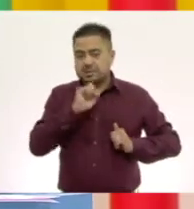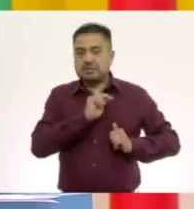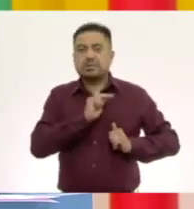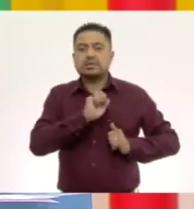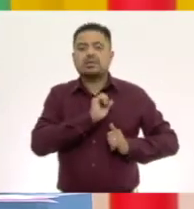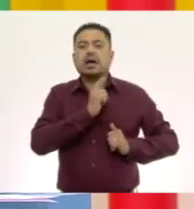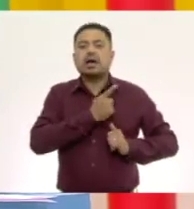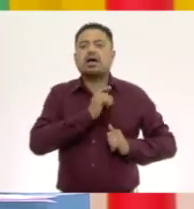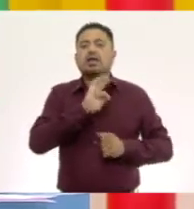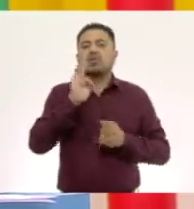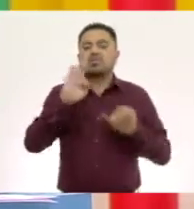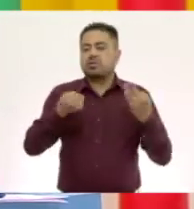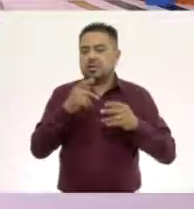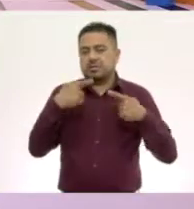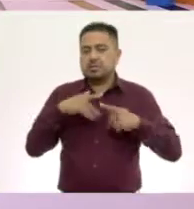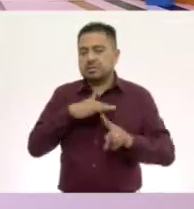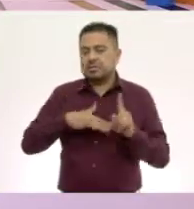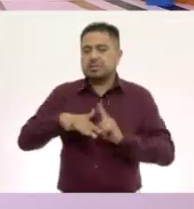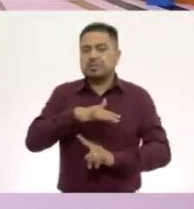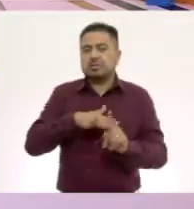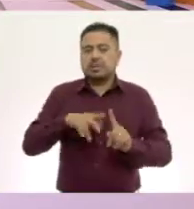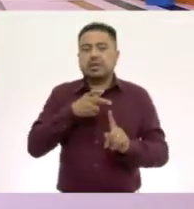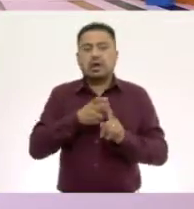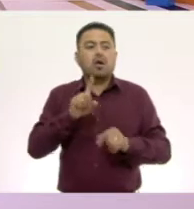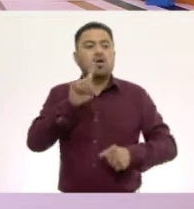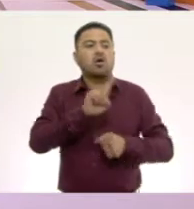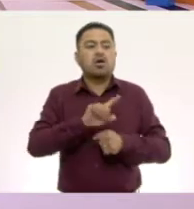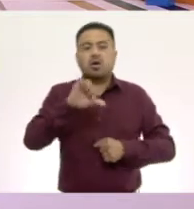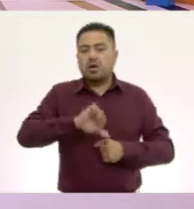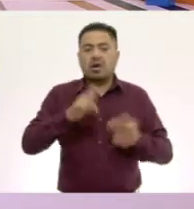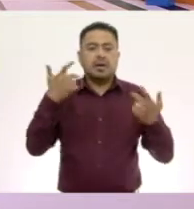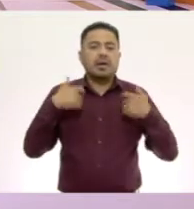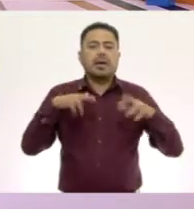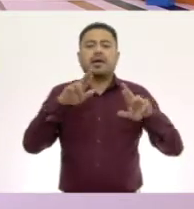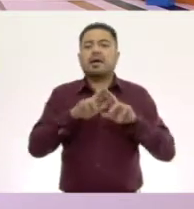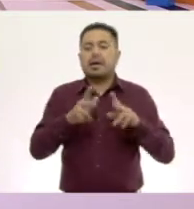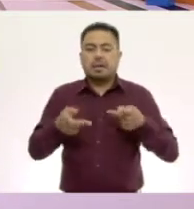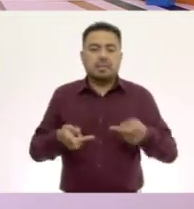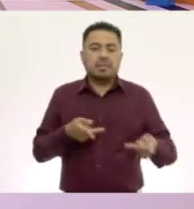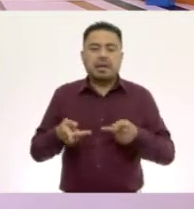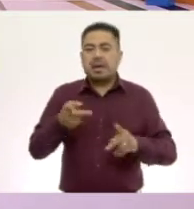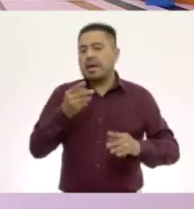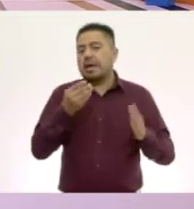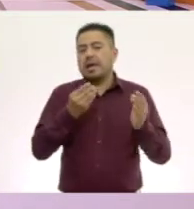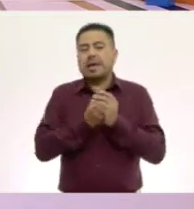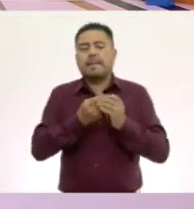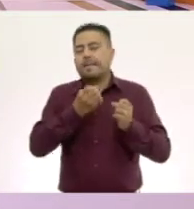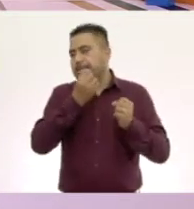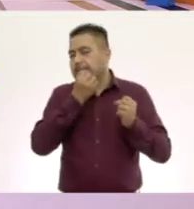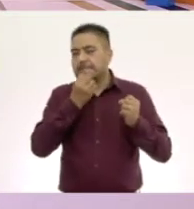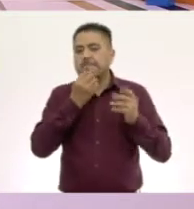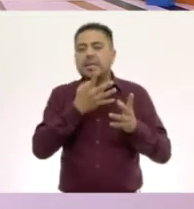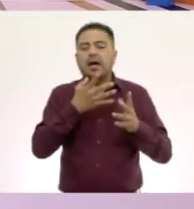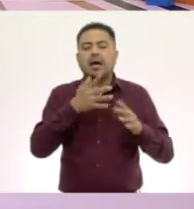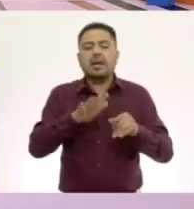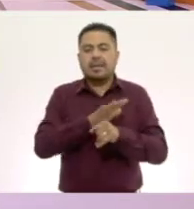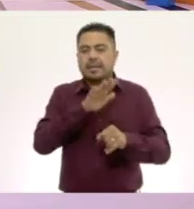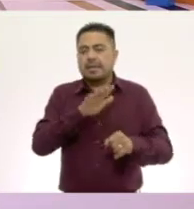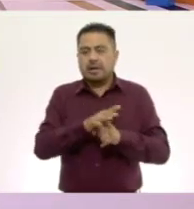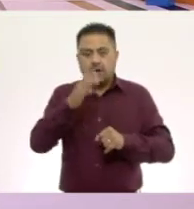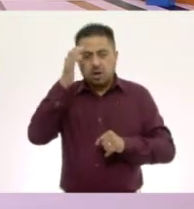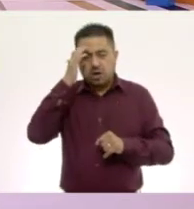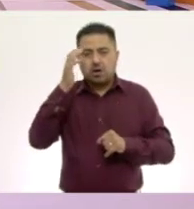y la de los demás. El día de hoy el profe Danis nos tiene preparada una clase padrísima en la asignatura